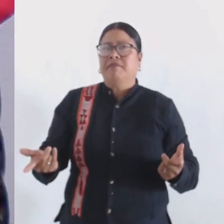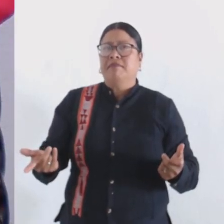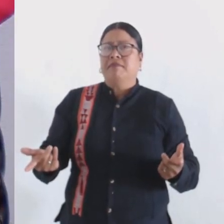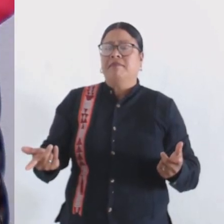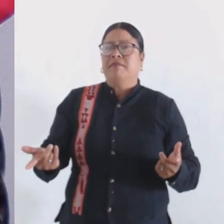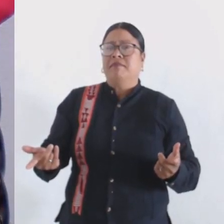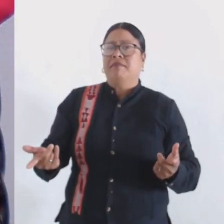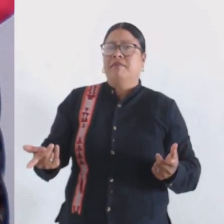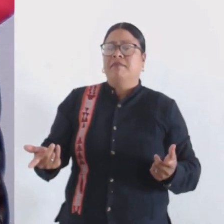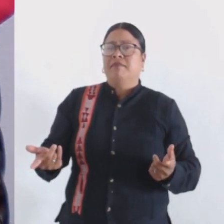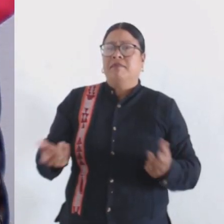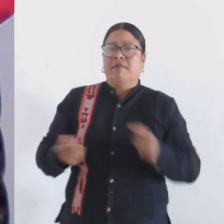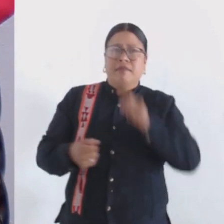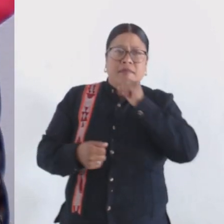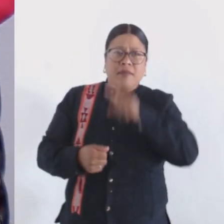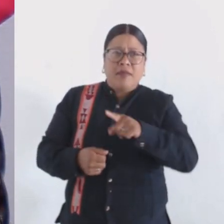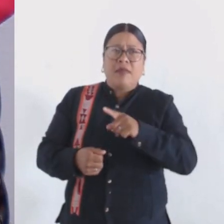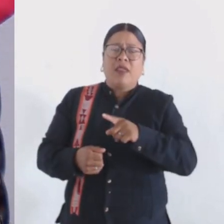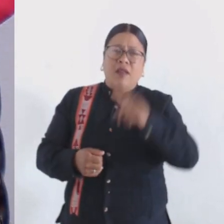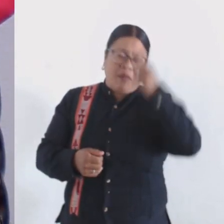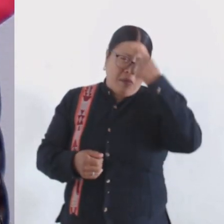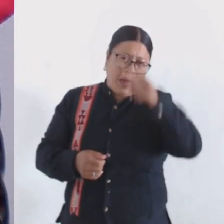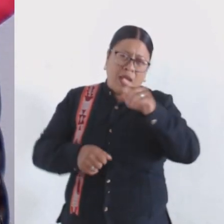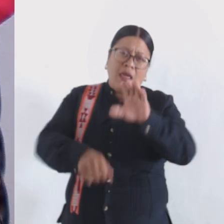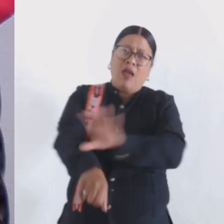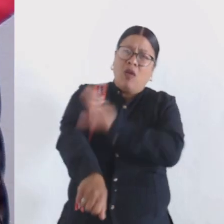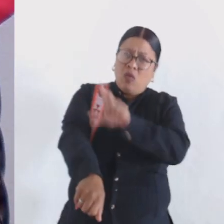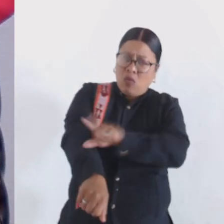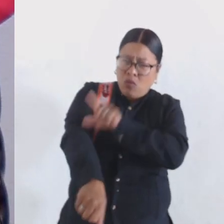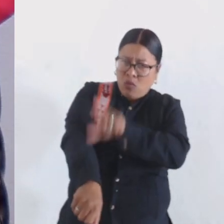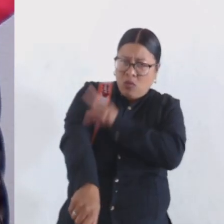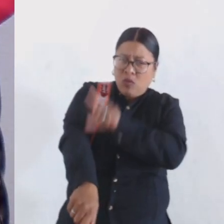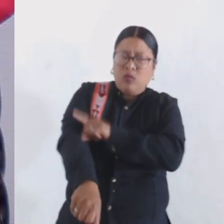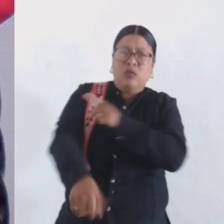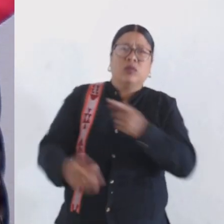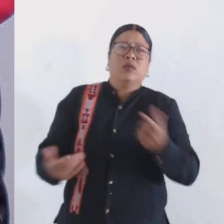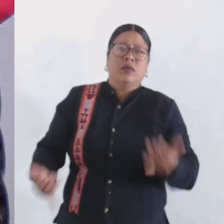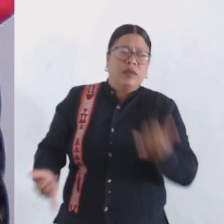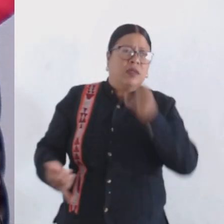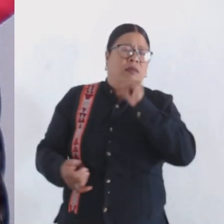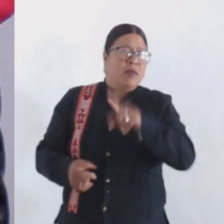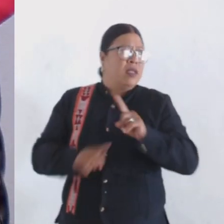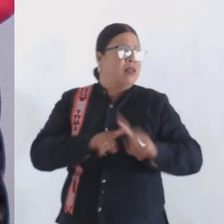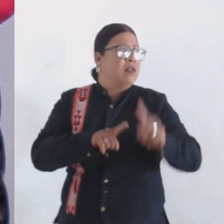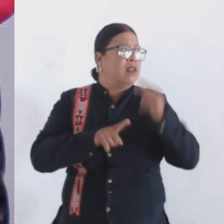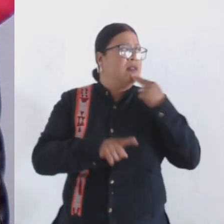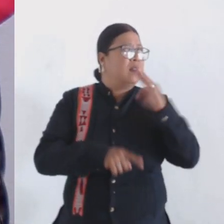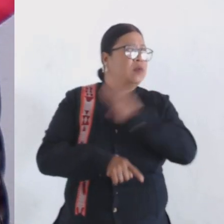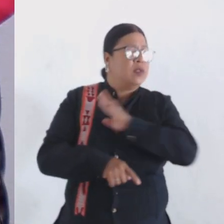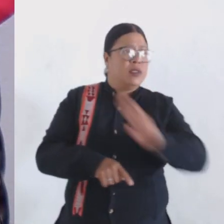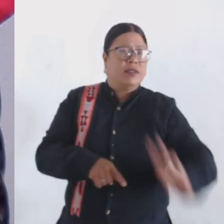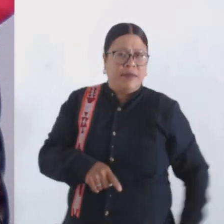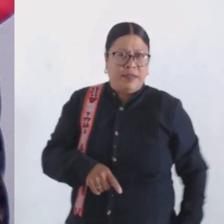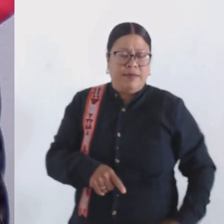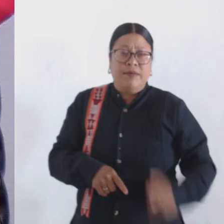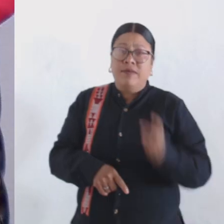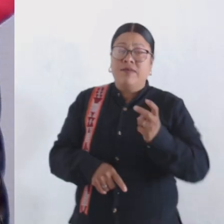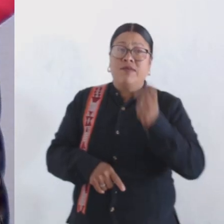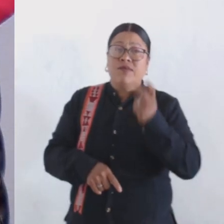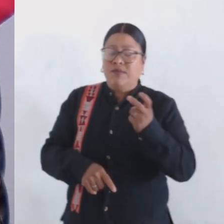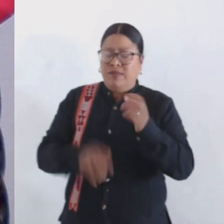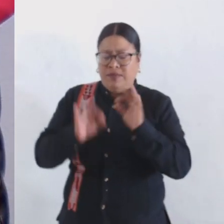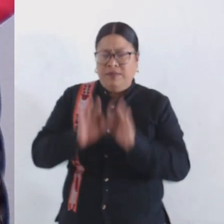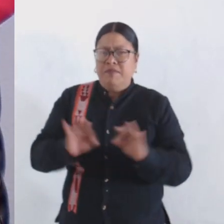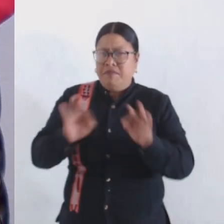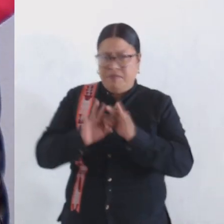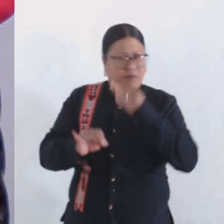servicio que les proporciona la energía eléctrica y los servicios municipales. Entonces, vale la